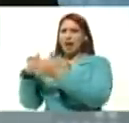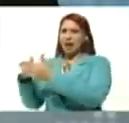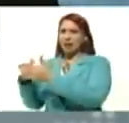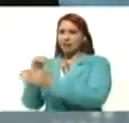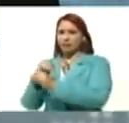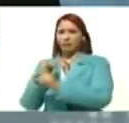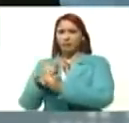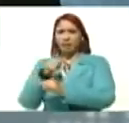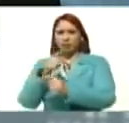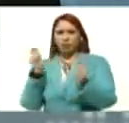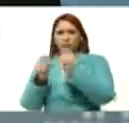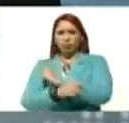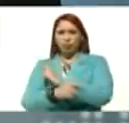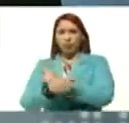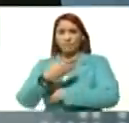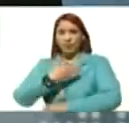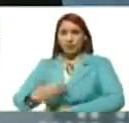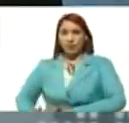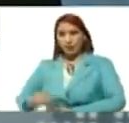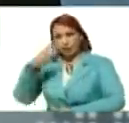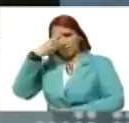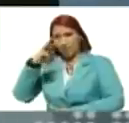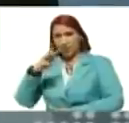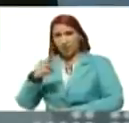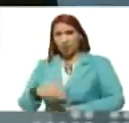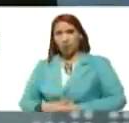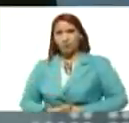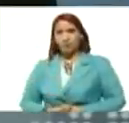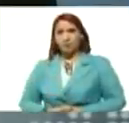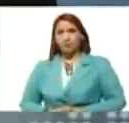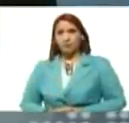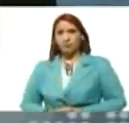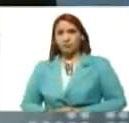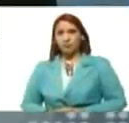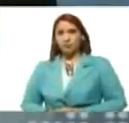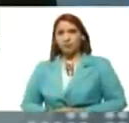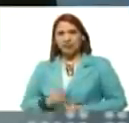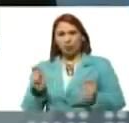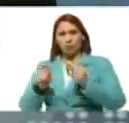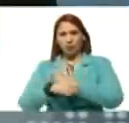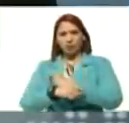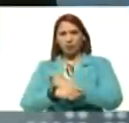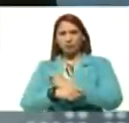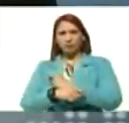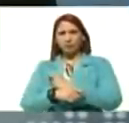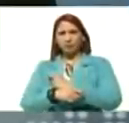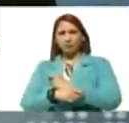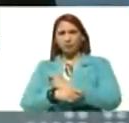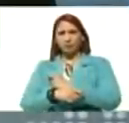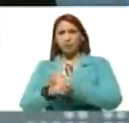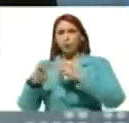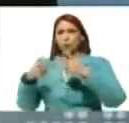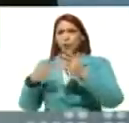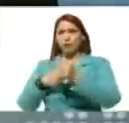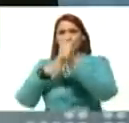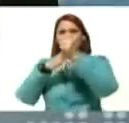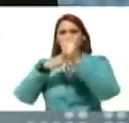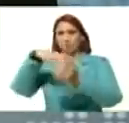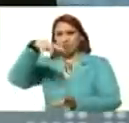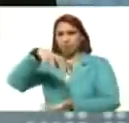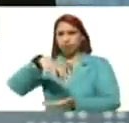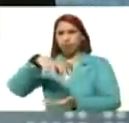se ha convertido, el presidente de México, Andrés Manuel López Obrador, en un nuevo líder regional,